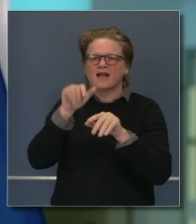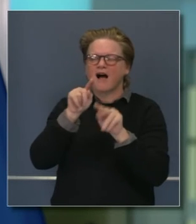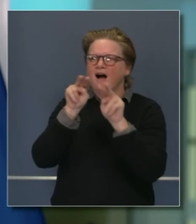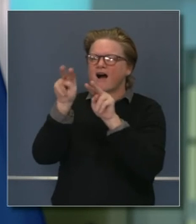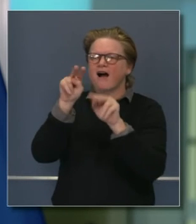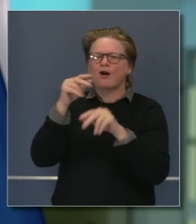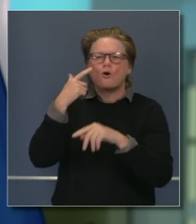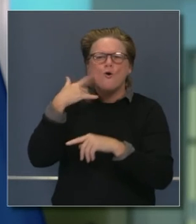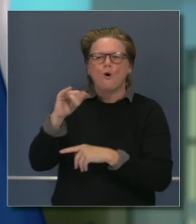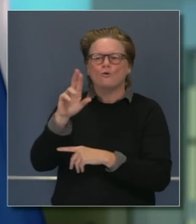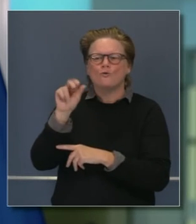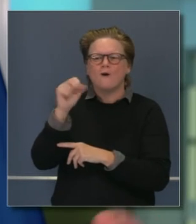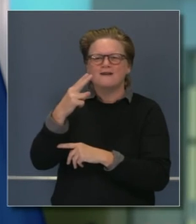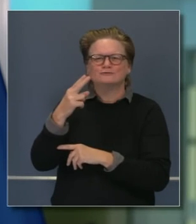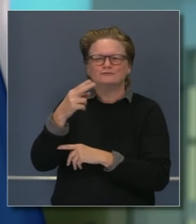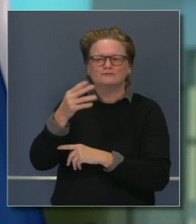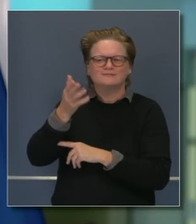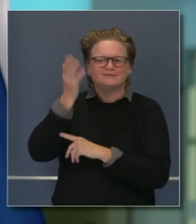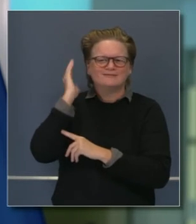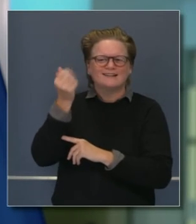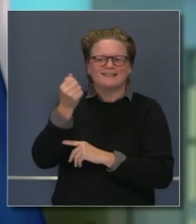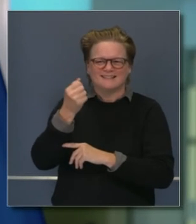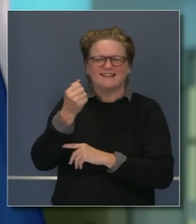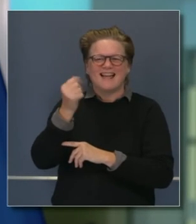comenzó todo en este estado.